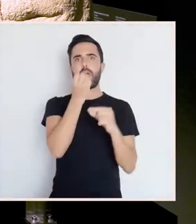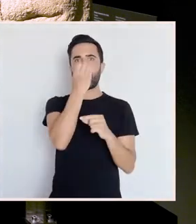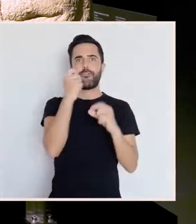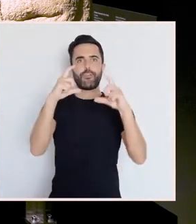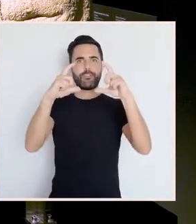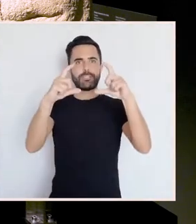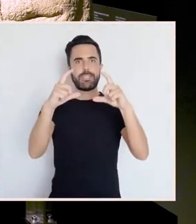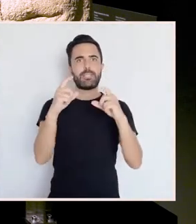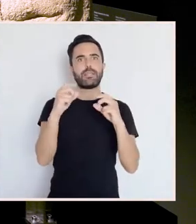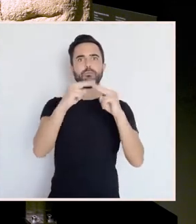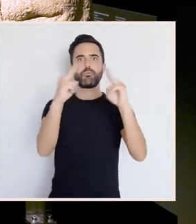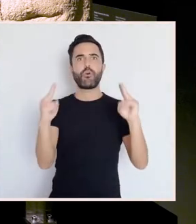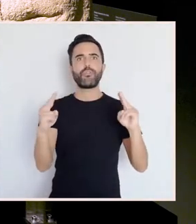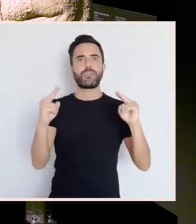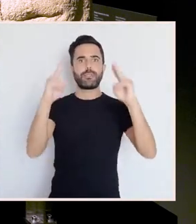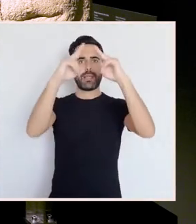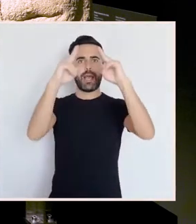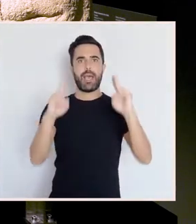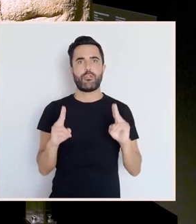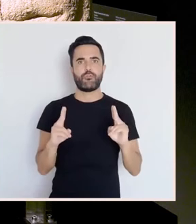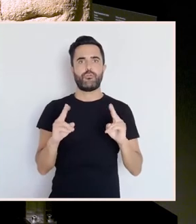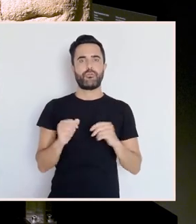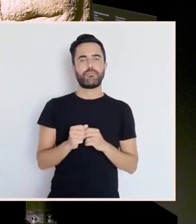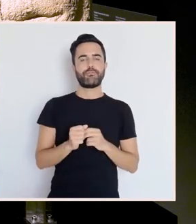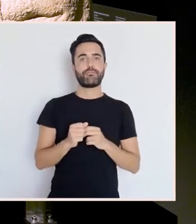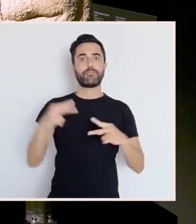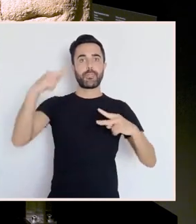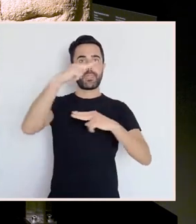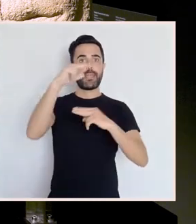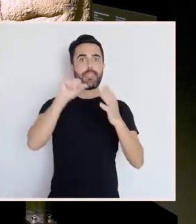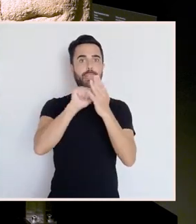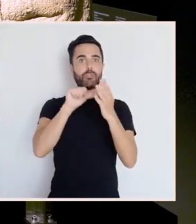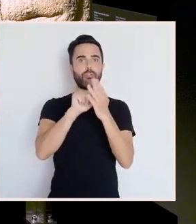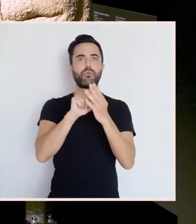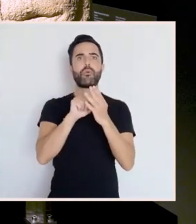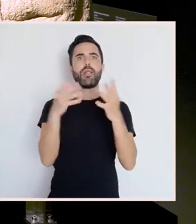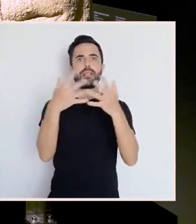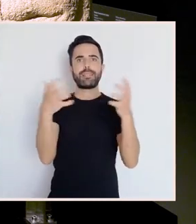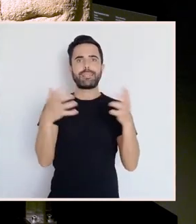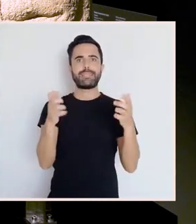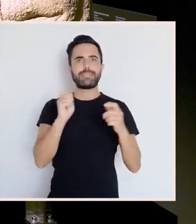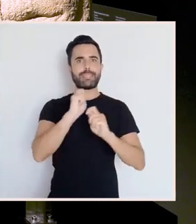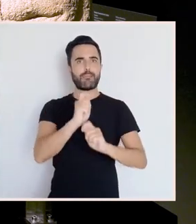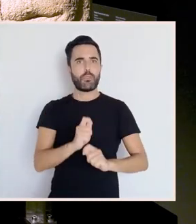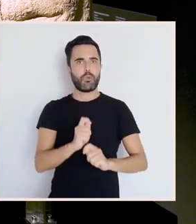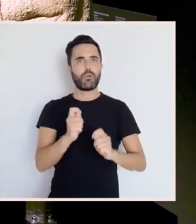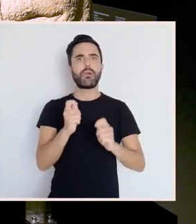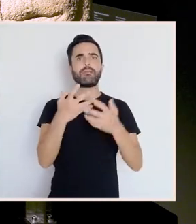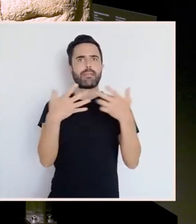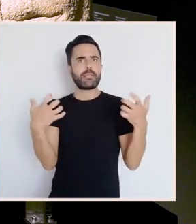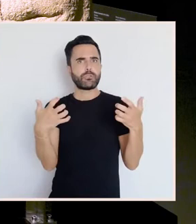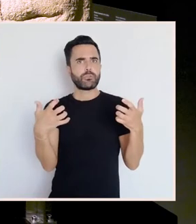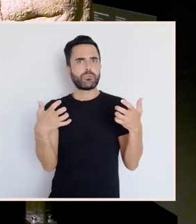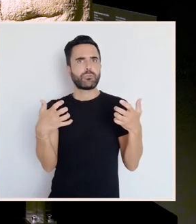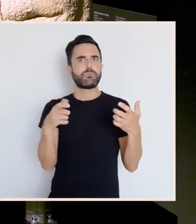parte da metade da estela aparecería o campo epigráfico que se lle chama, é dicir, a inscripción, o texto. E, digamos,